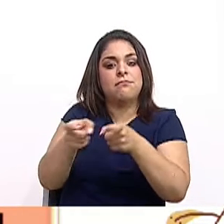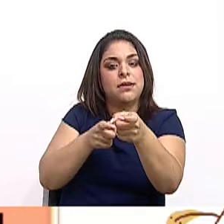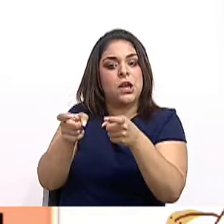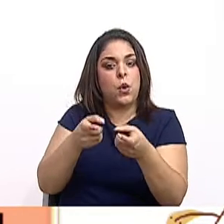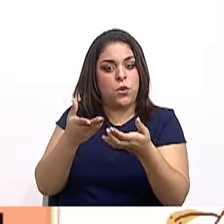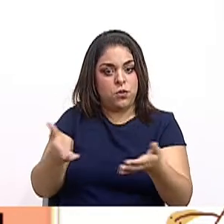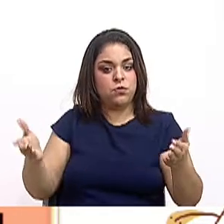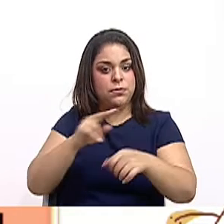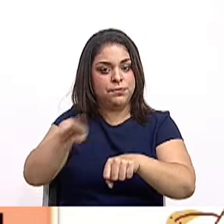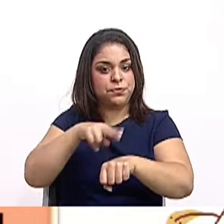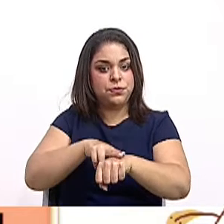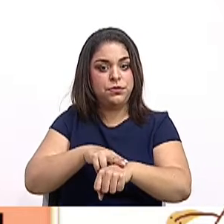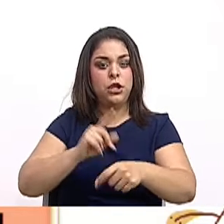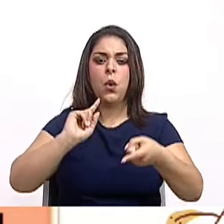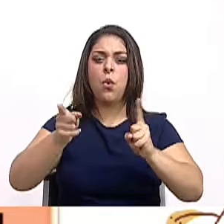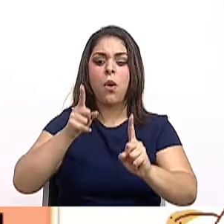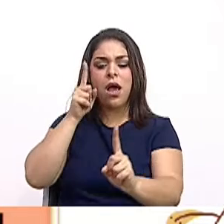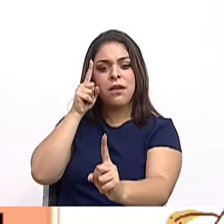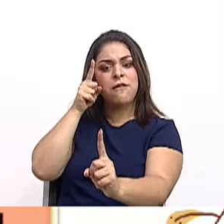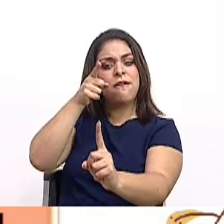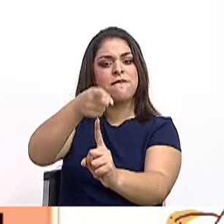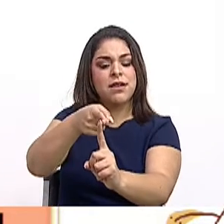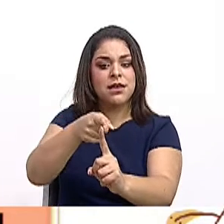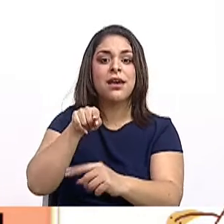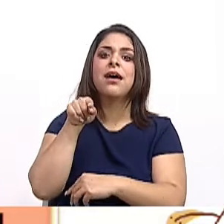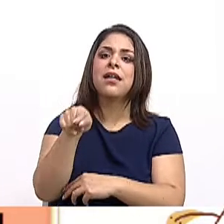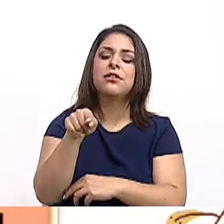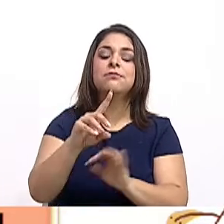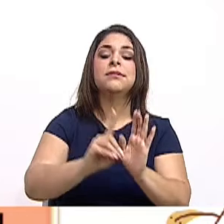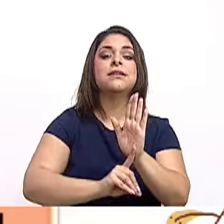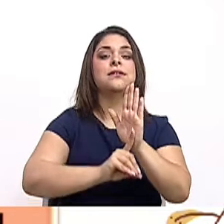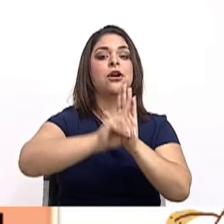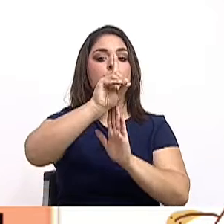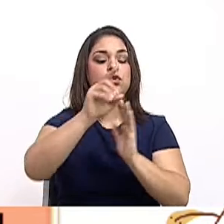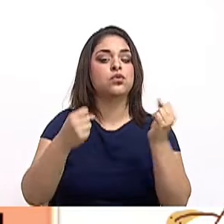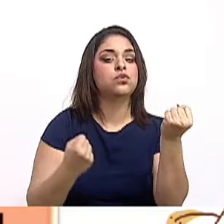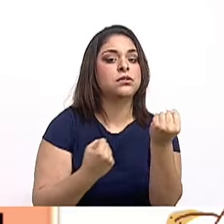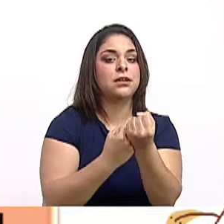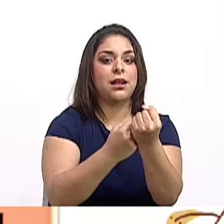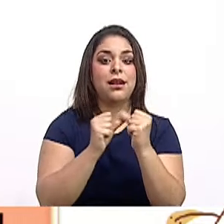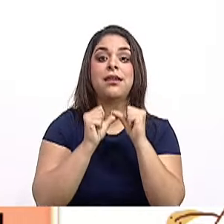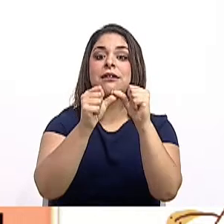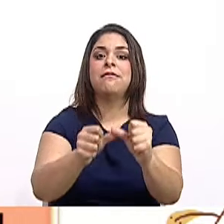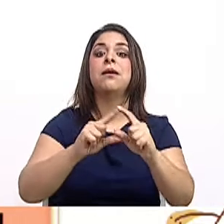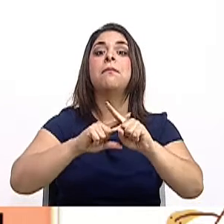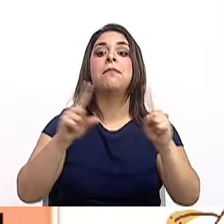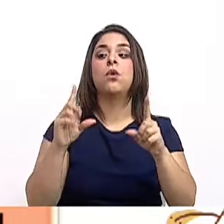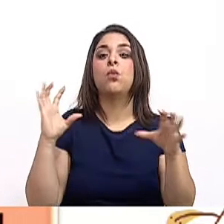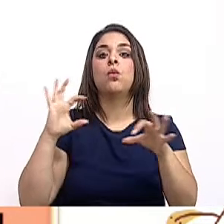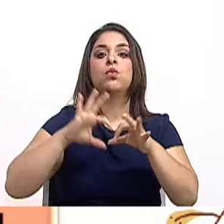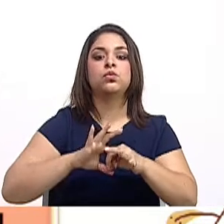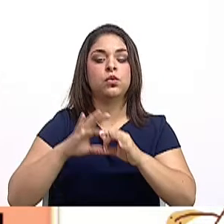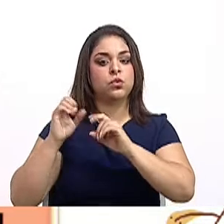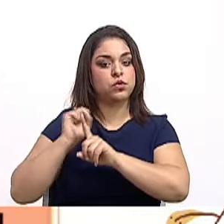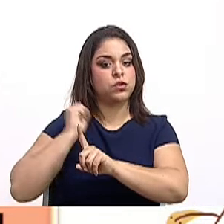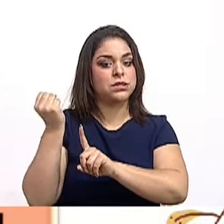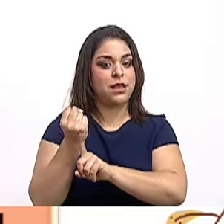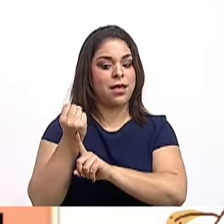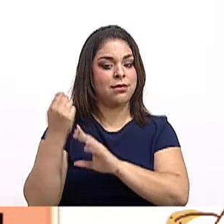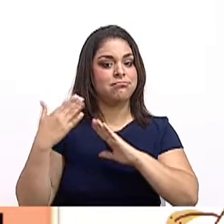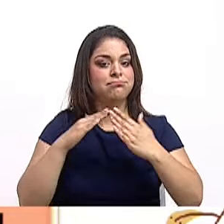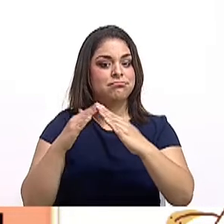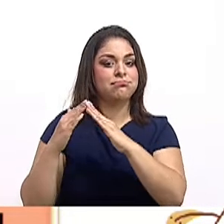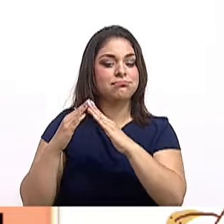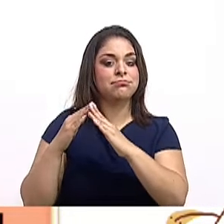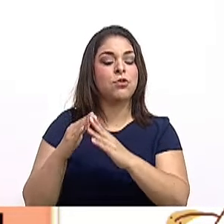¿Cuál es el fin? El desarrollo sostenible, pero en conjunto con la sociedad. Nuevamente, la responsabilidad